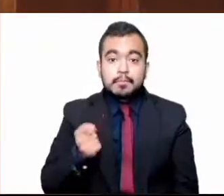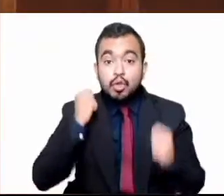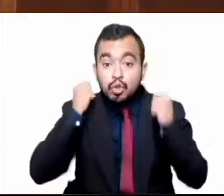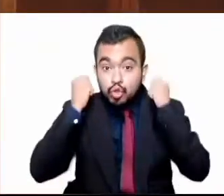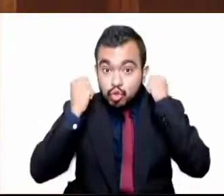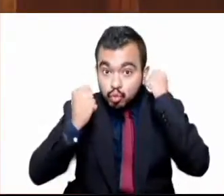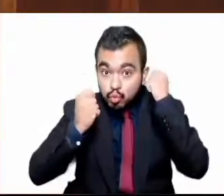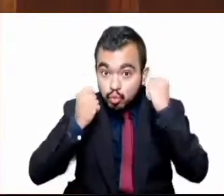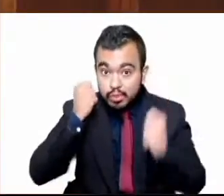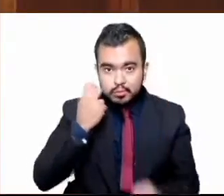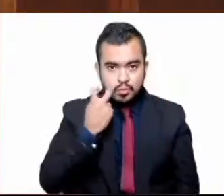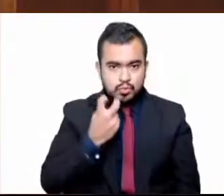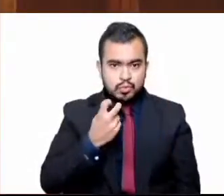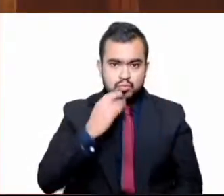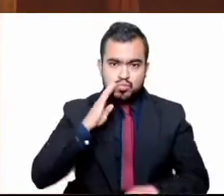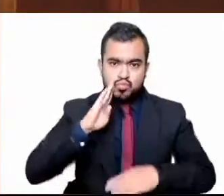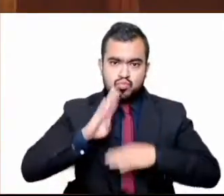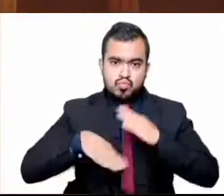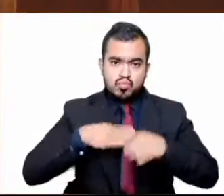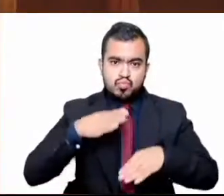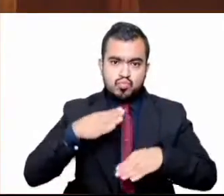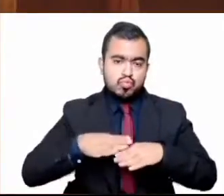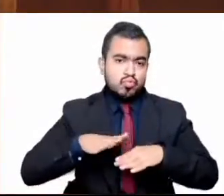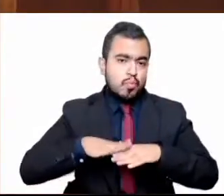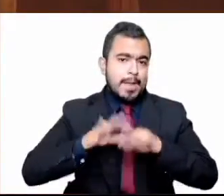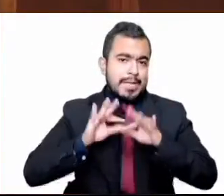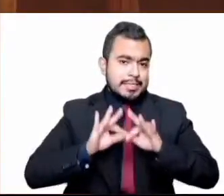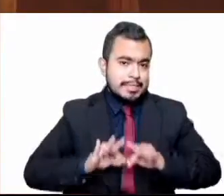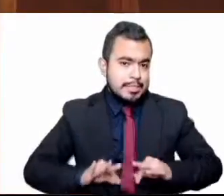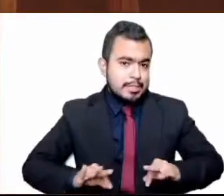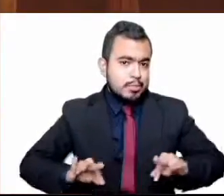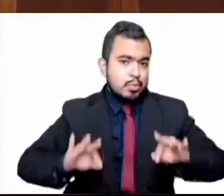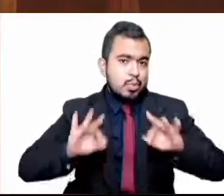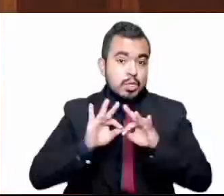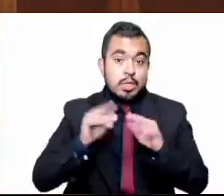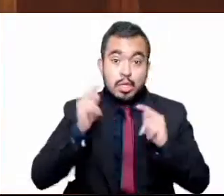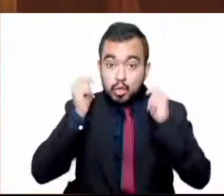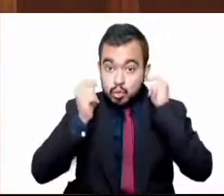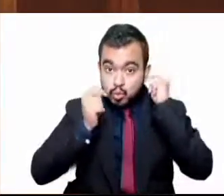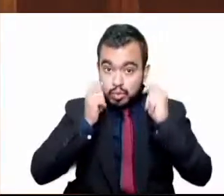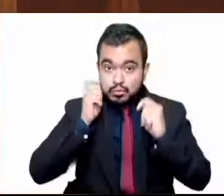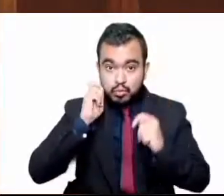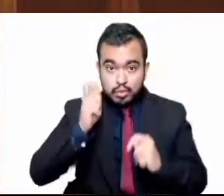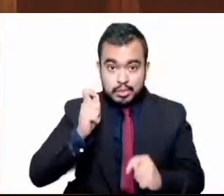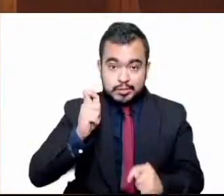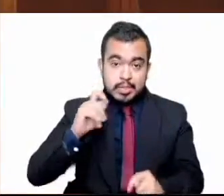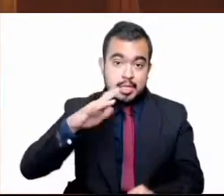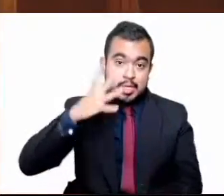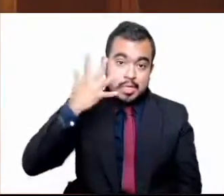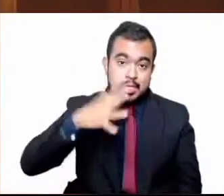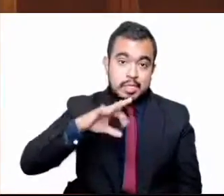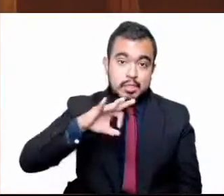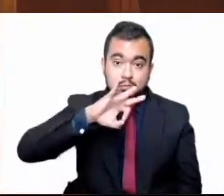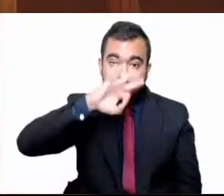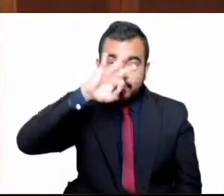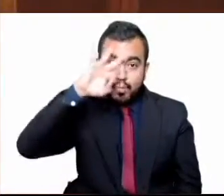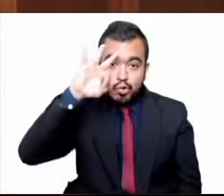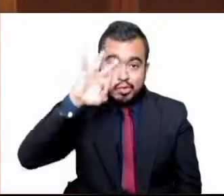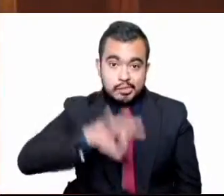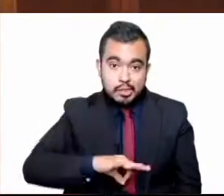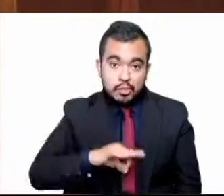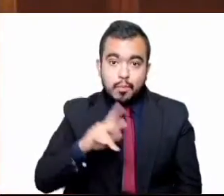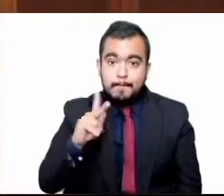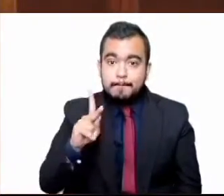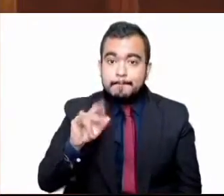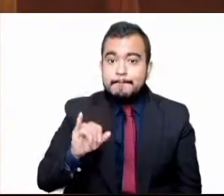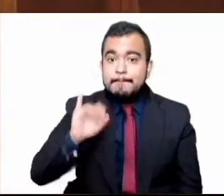importantes en el mundo. Se estima que contribuye directamente con el 10% del Producto Interno